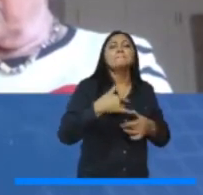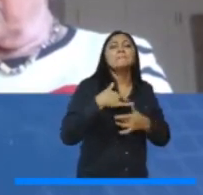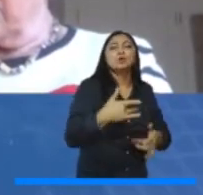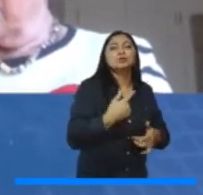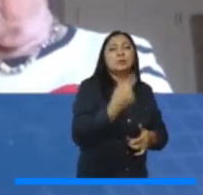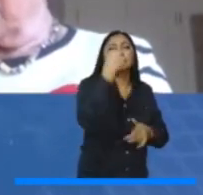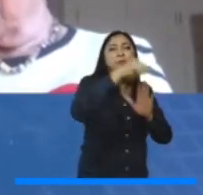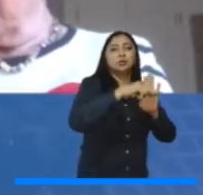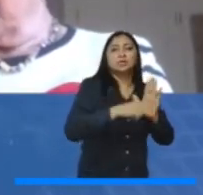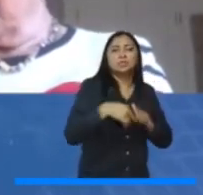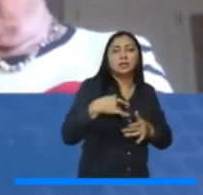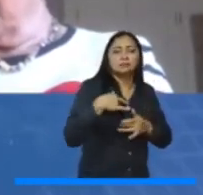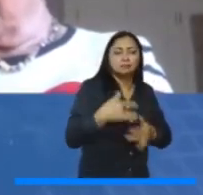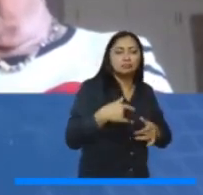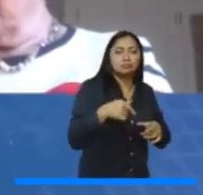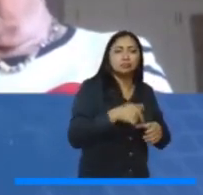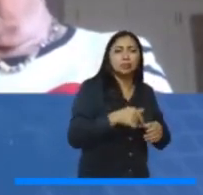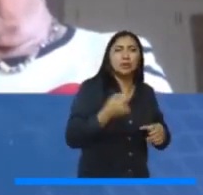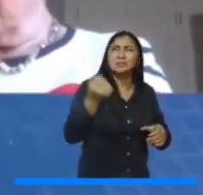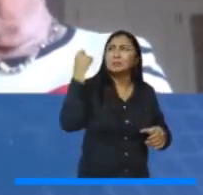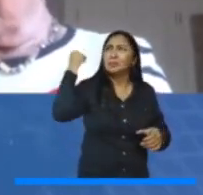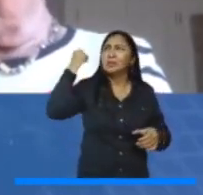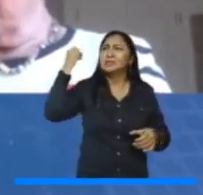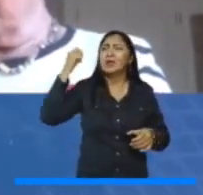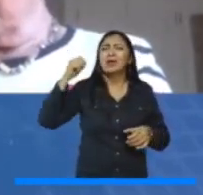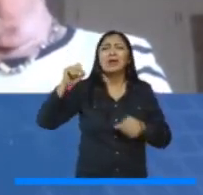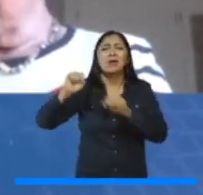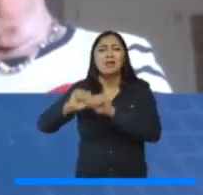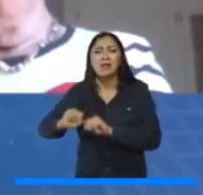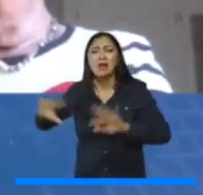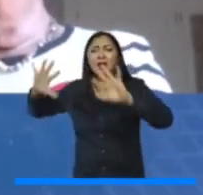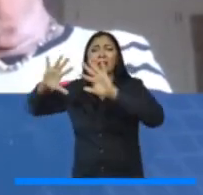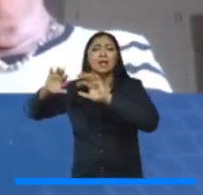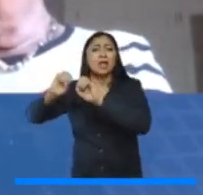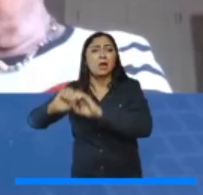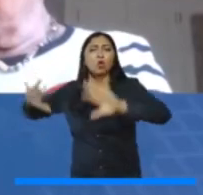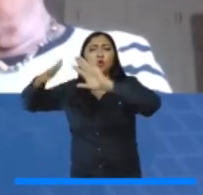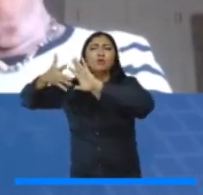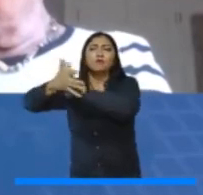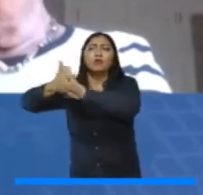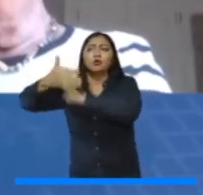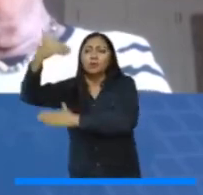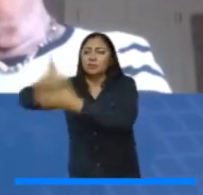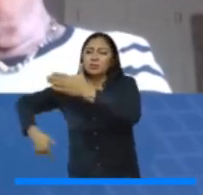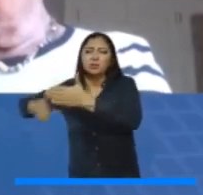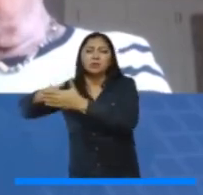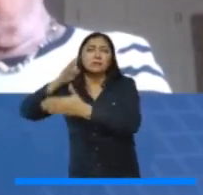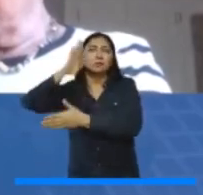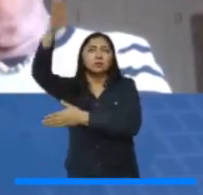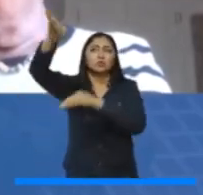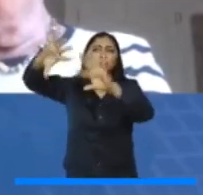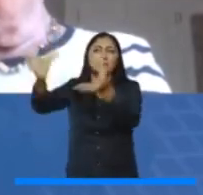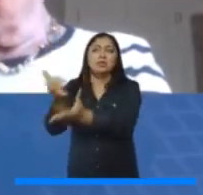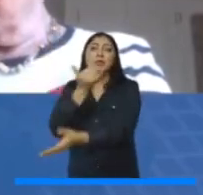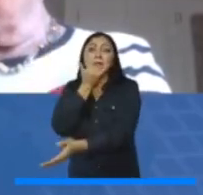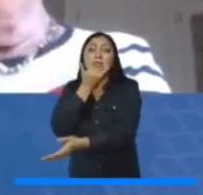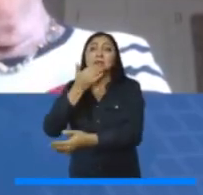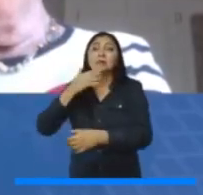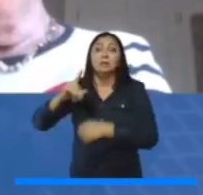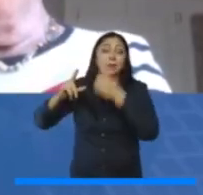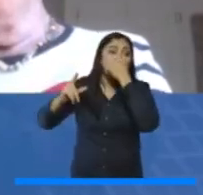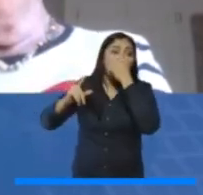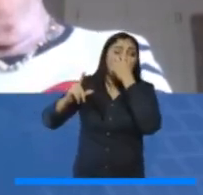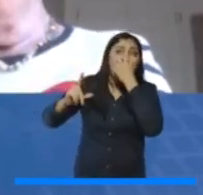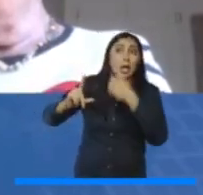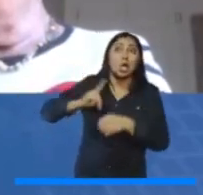cumbre de la COP26, el informe que presentó las Naciones Unidas, de lo que va a pasar en el planeta si los líderes mundiales no asumen